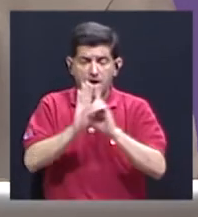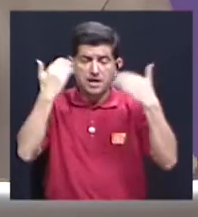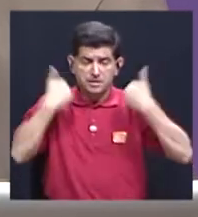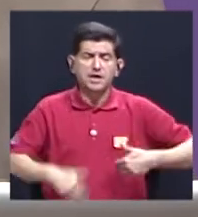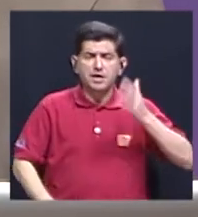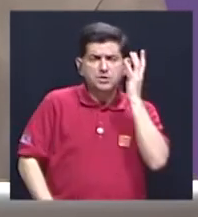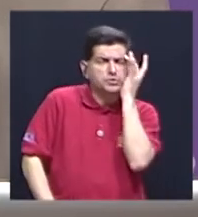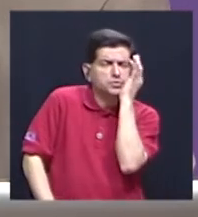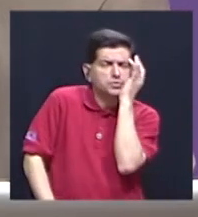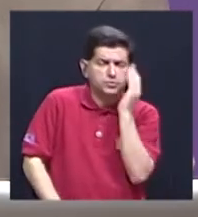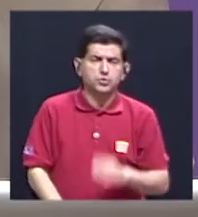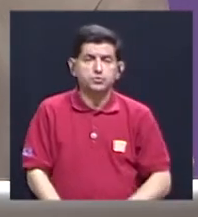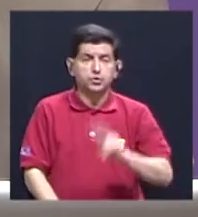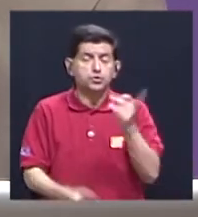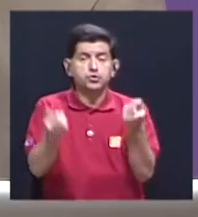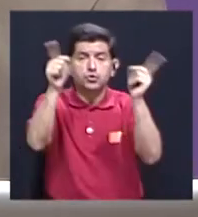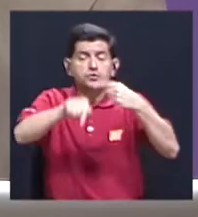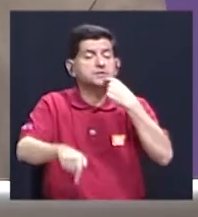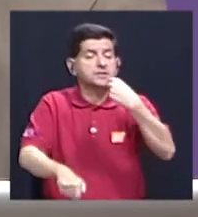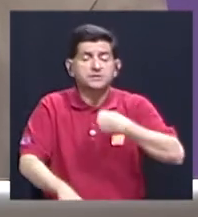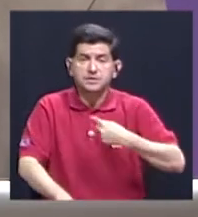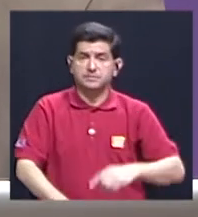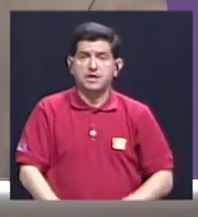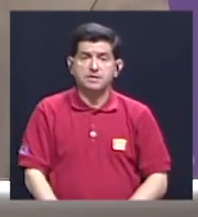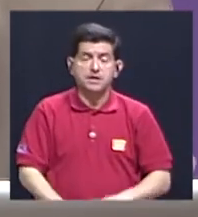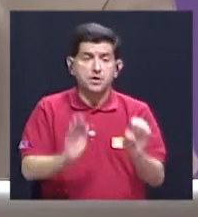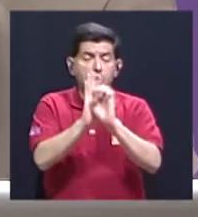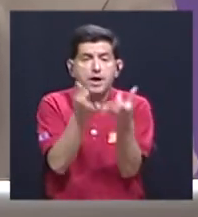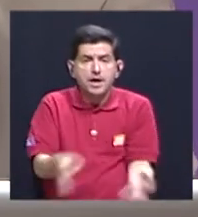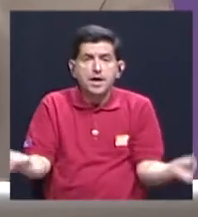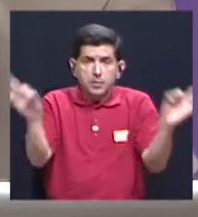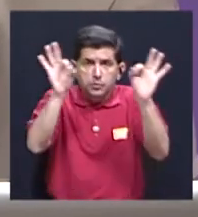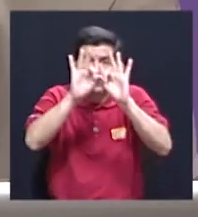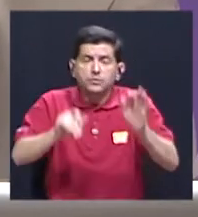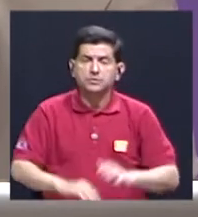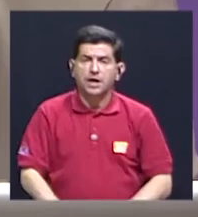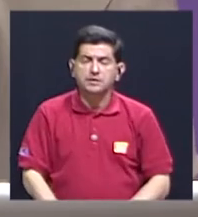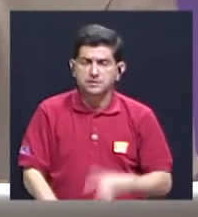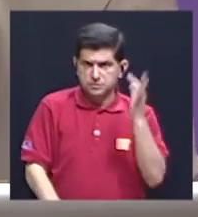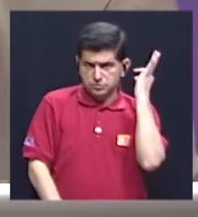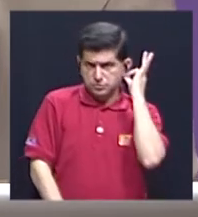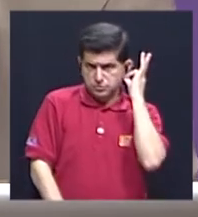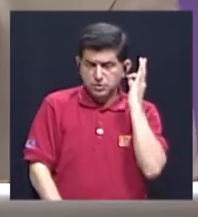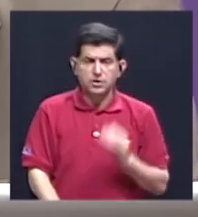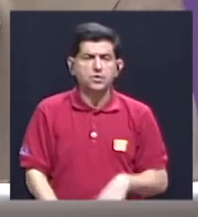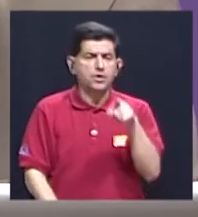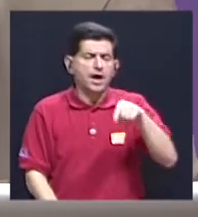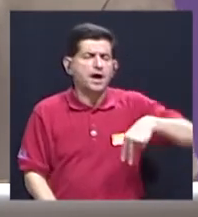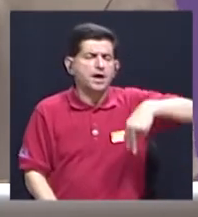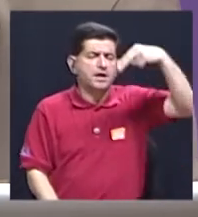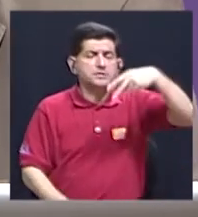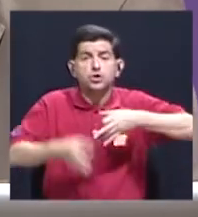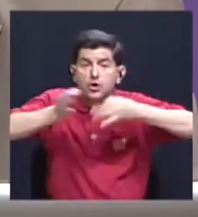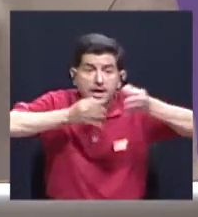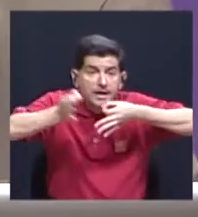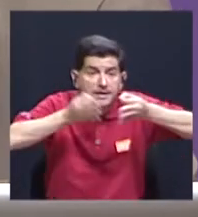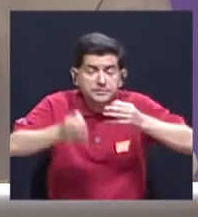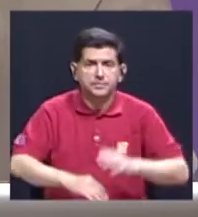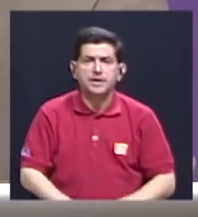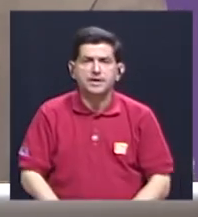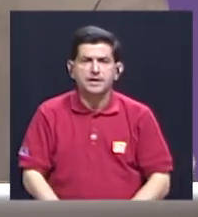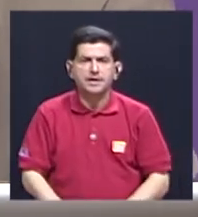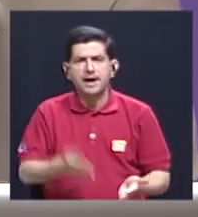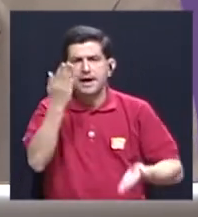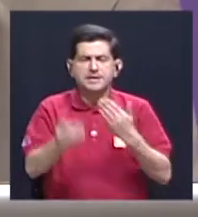eso. Y tal vez los dos casos que usted menciona son ejemplificantes en ese sentido. La señora que le toman el ascensor y le dice lo que le dice, de alguna manera le